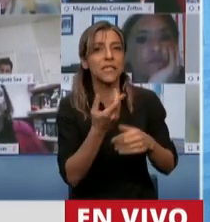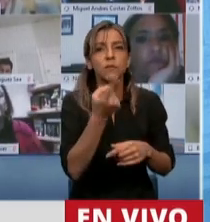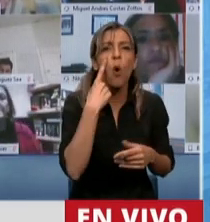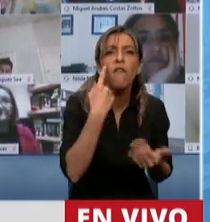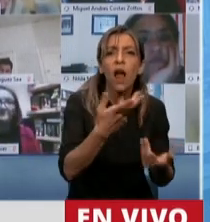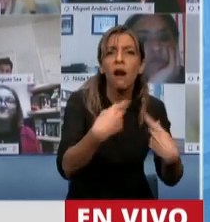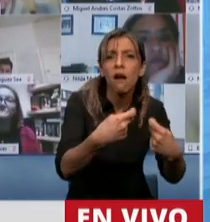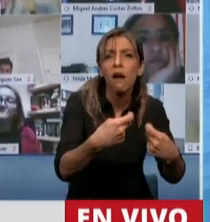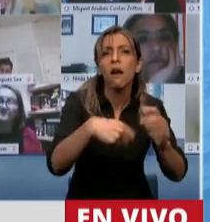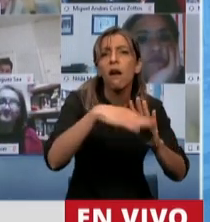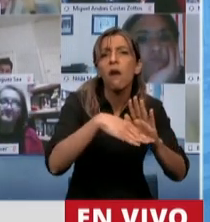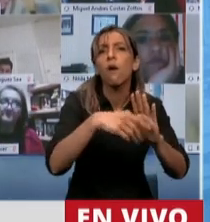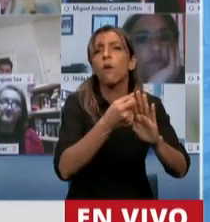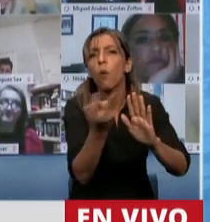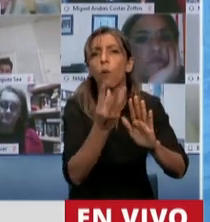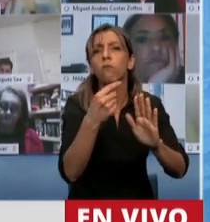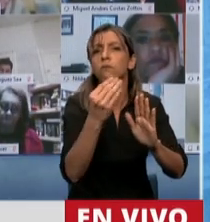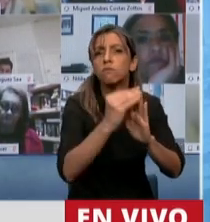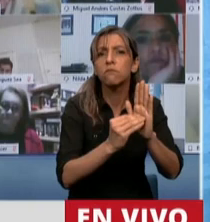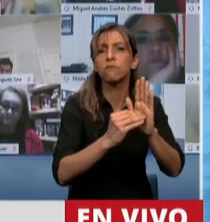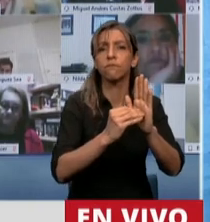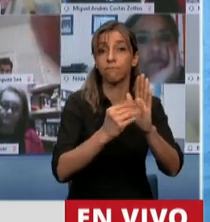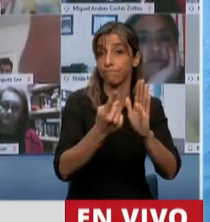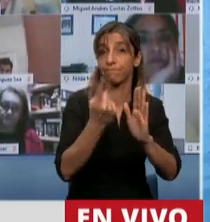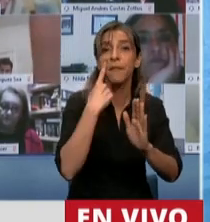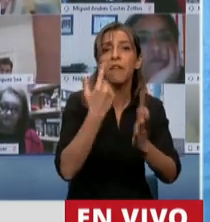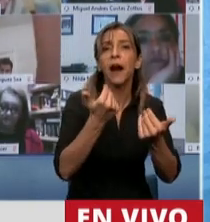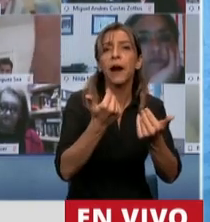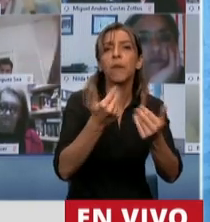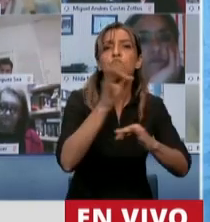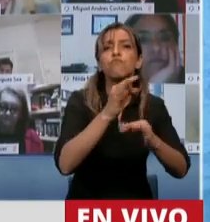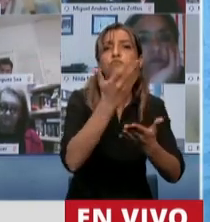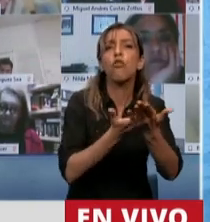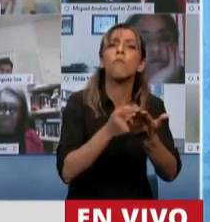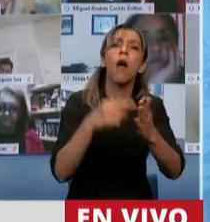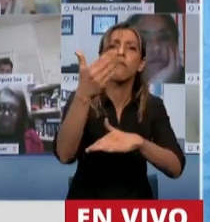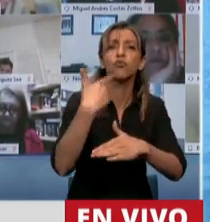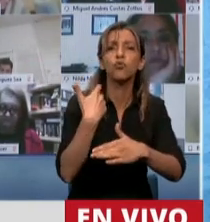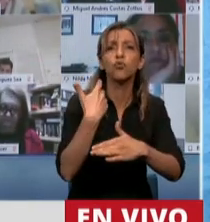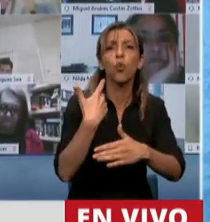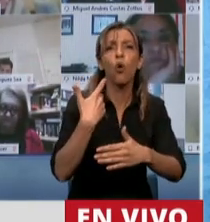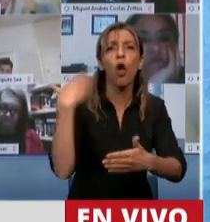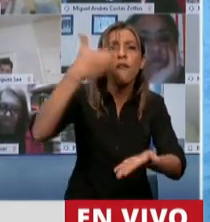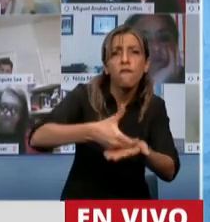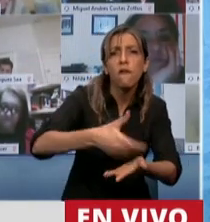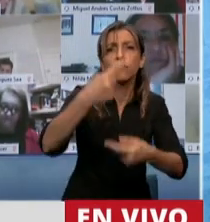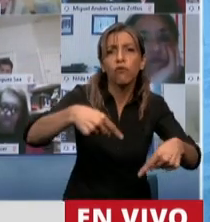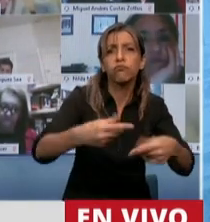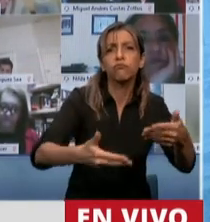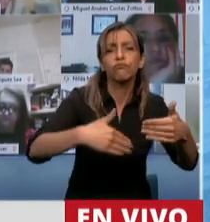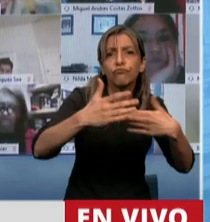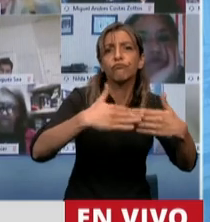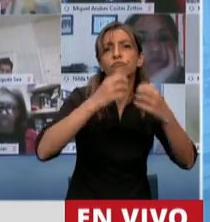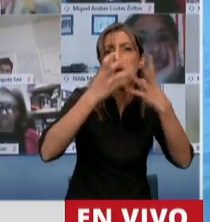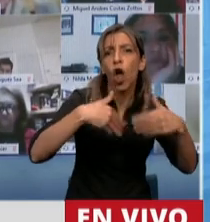y con los proyectos de inversión. Y eso es lo que nos quieren mostrar. No quieren mostrar ni la estructura de